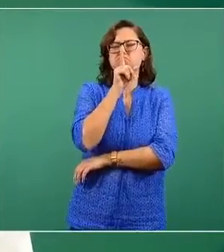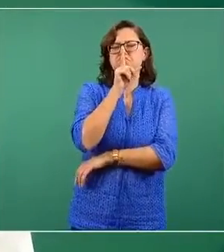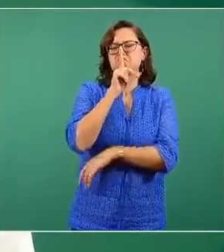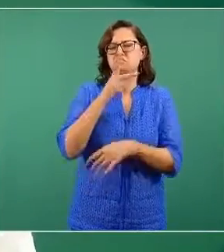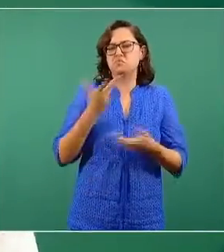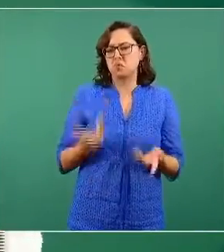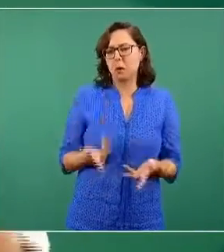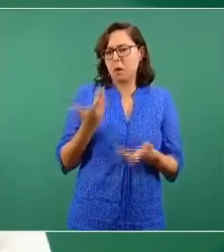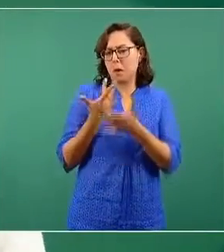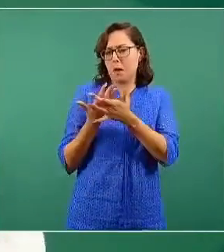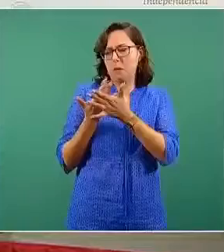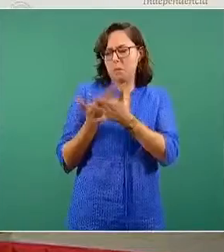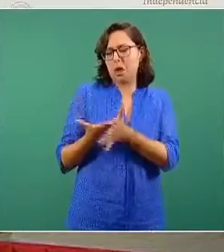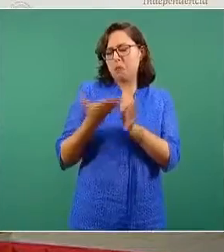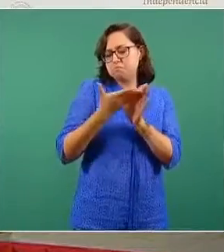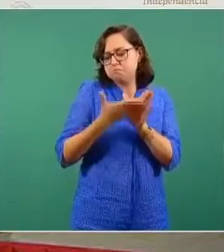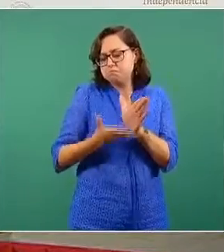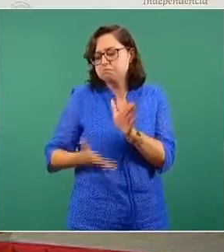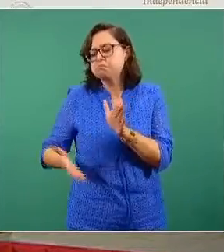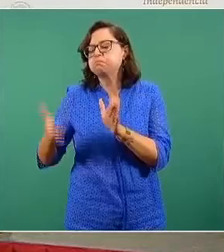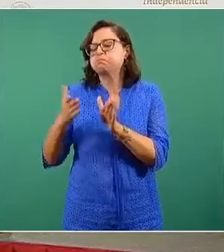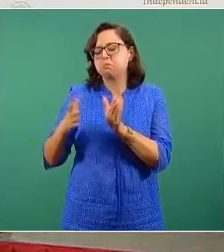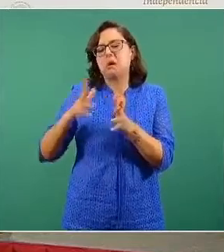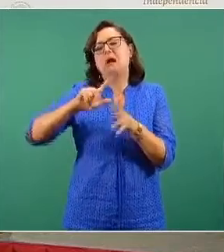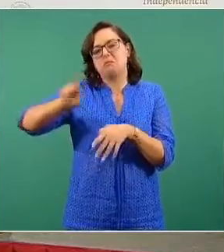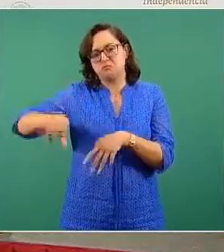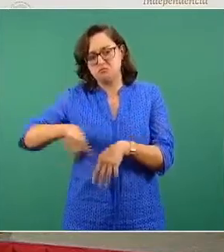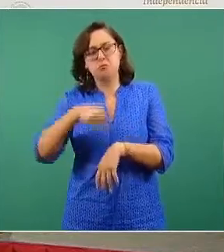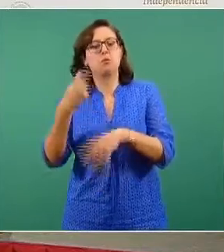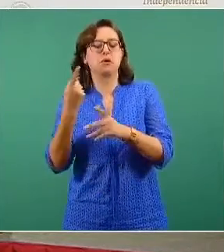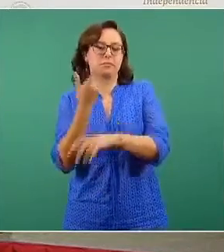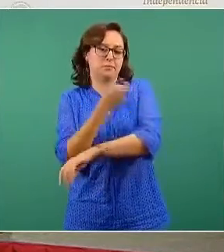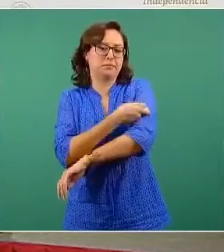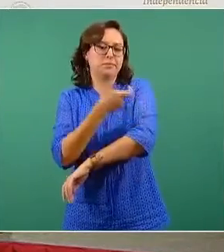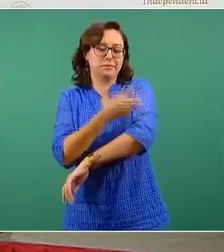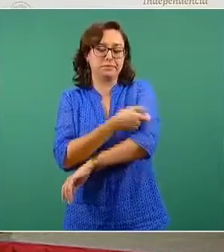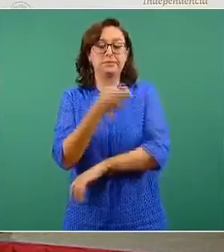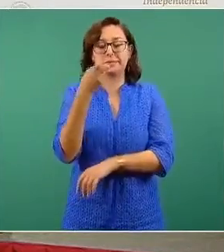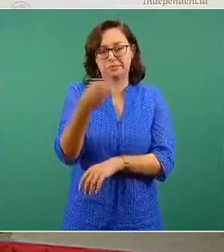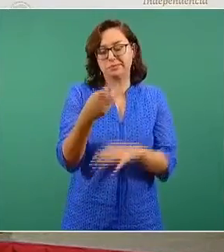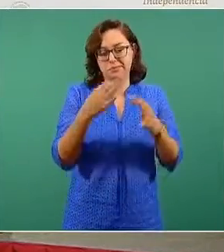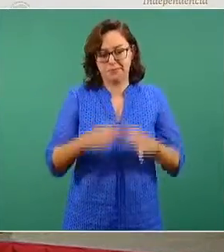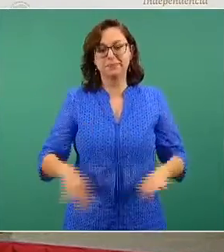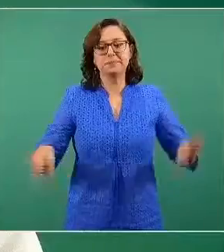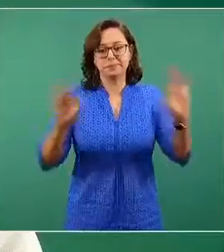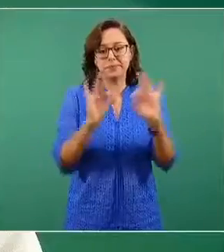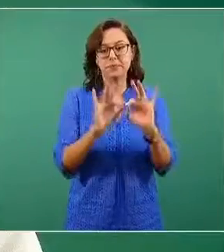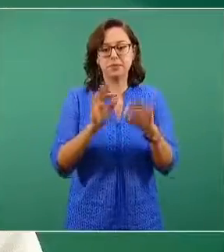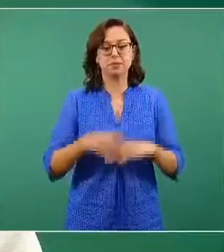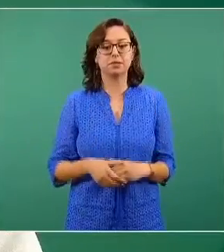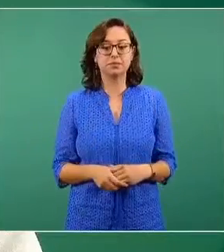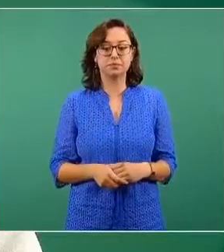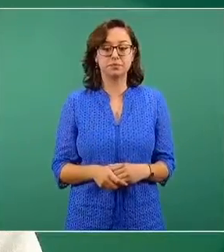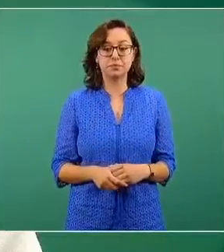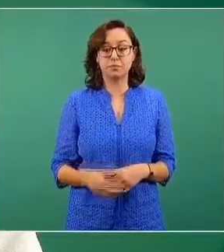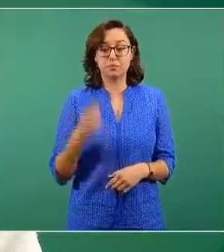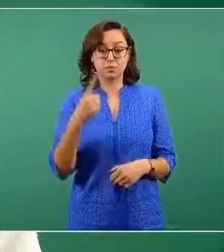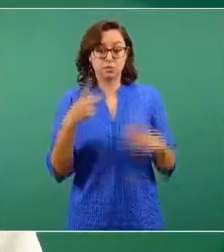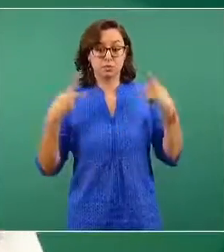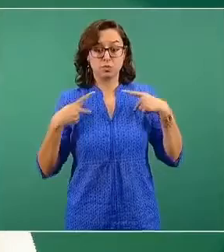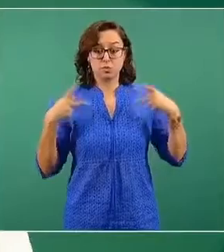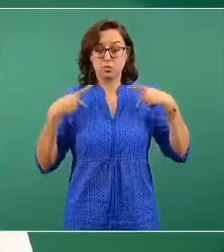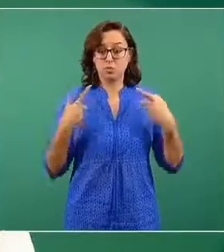de los síntomas y el momento de vacunación. Entonces, esto hay que tomarlo en cuenta. De cualquier manera, si una persona